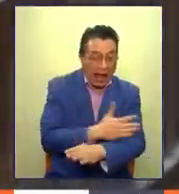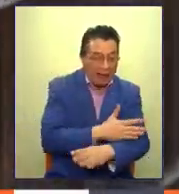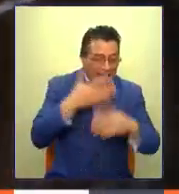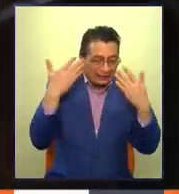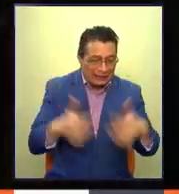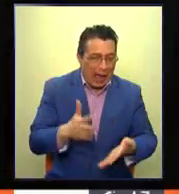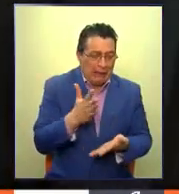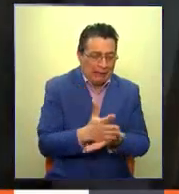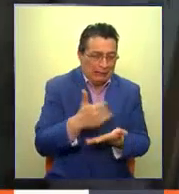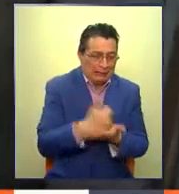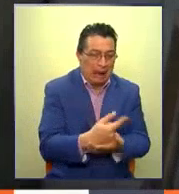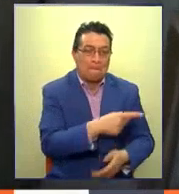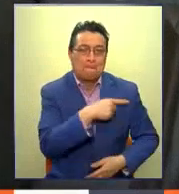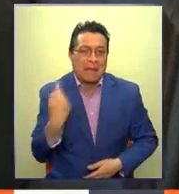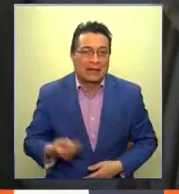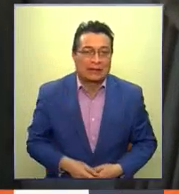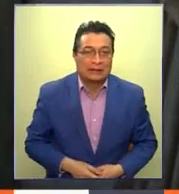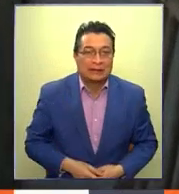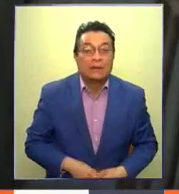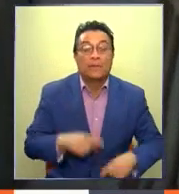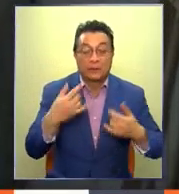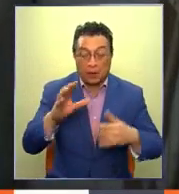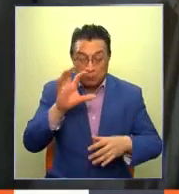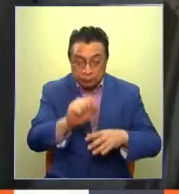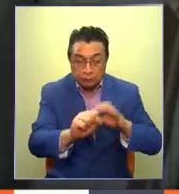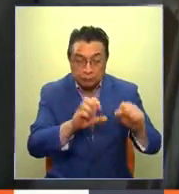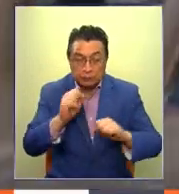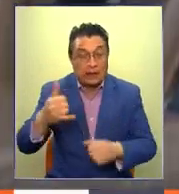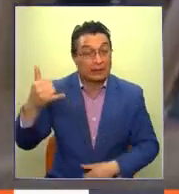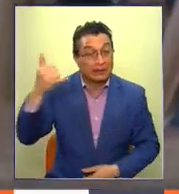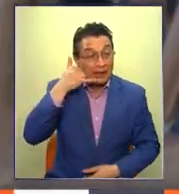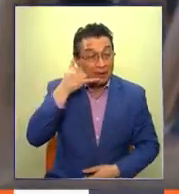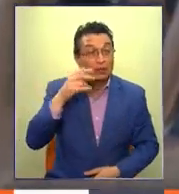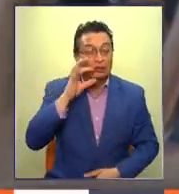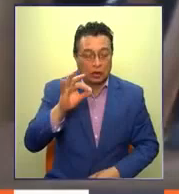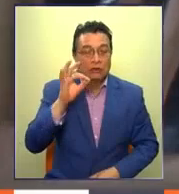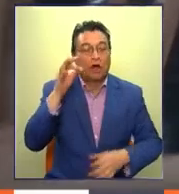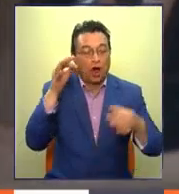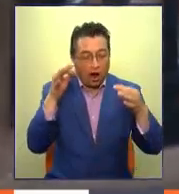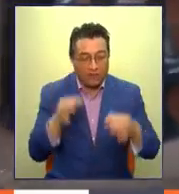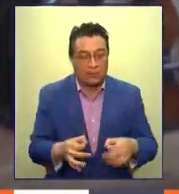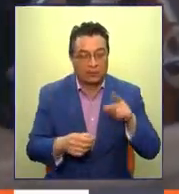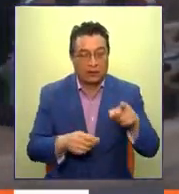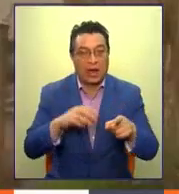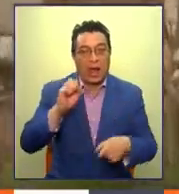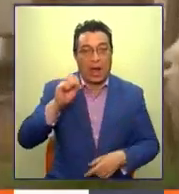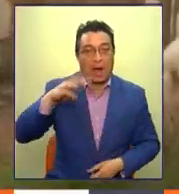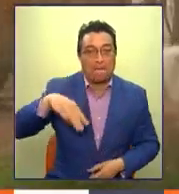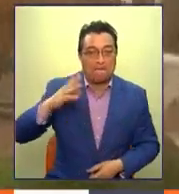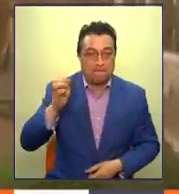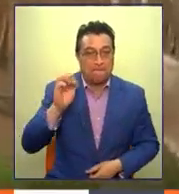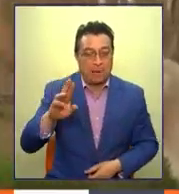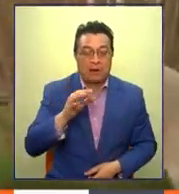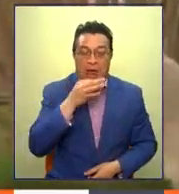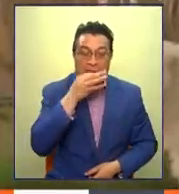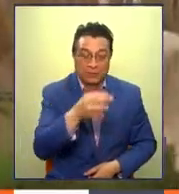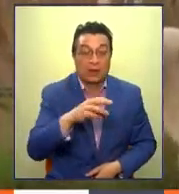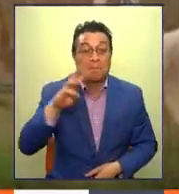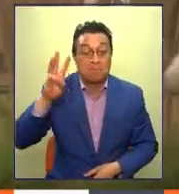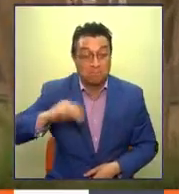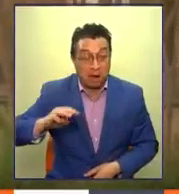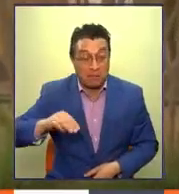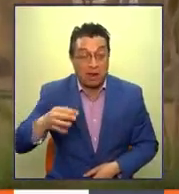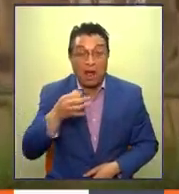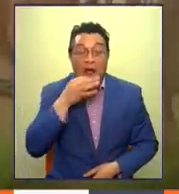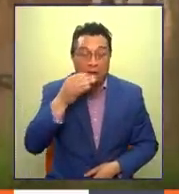planeado. Los registros telefónicos permitieron también confirmar que Ámbar fue llamada por su madre el día de la desaparición